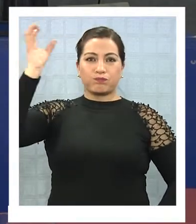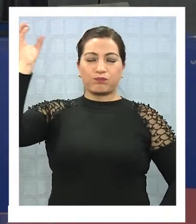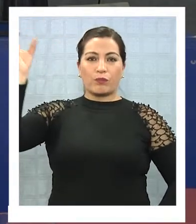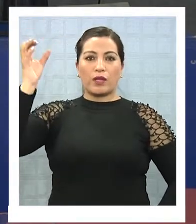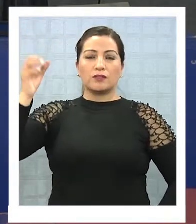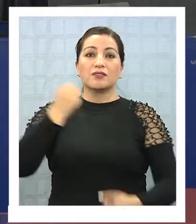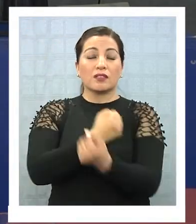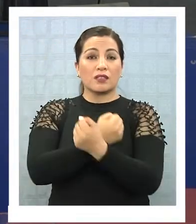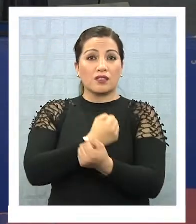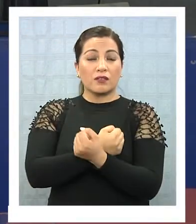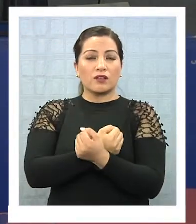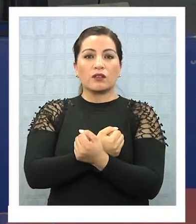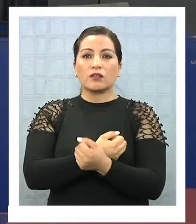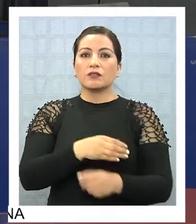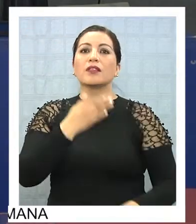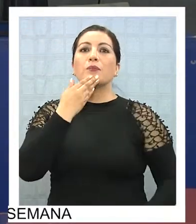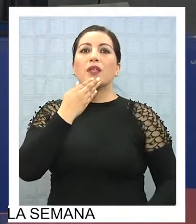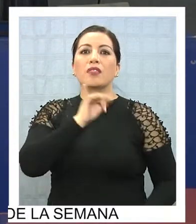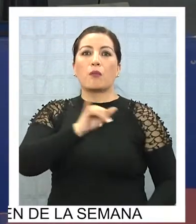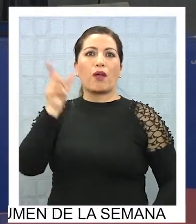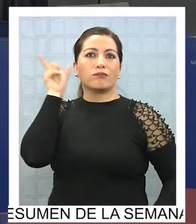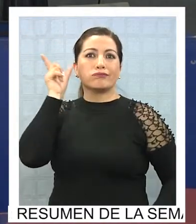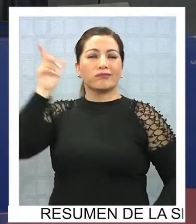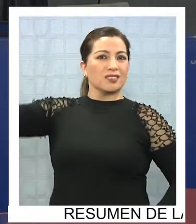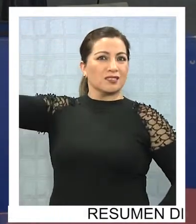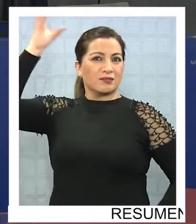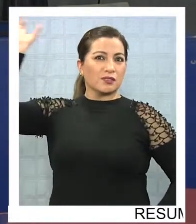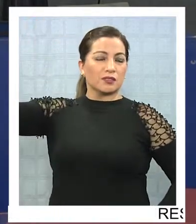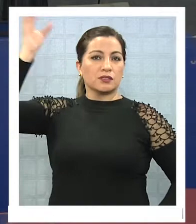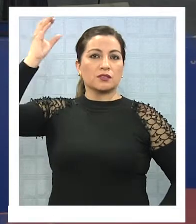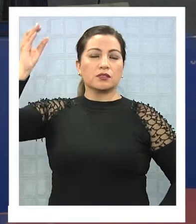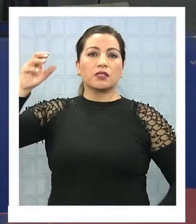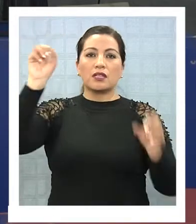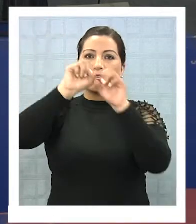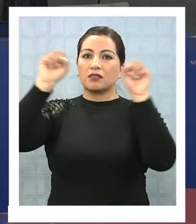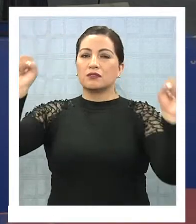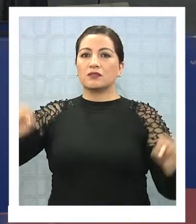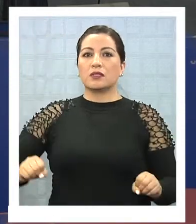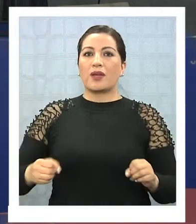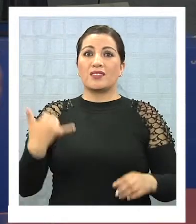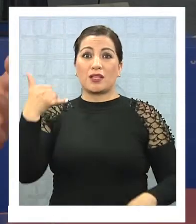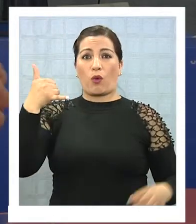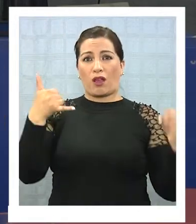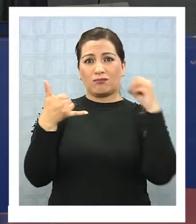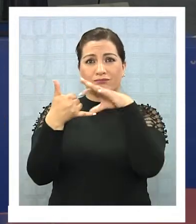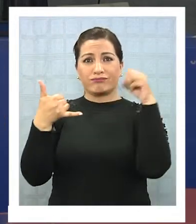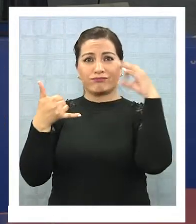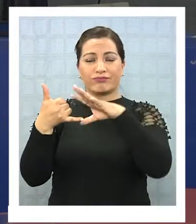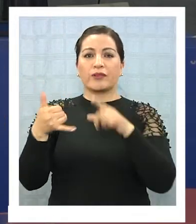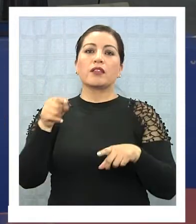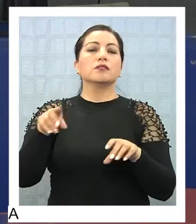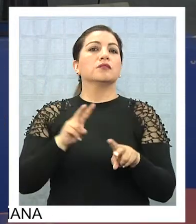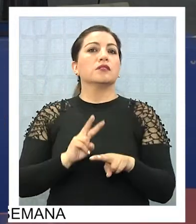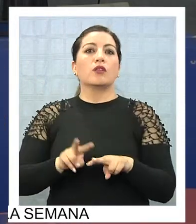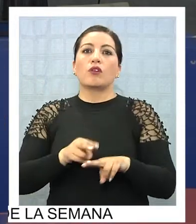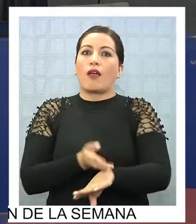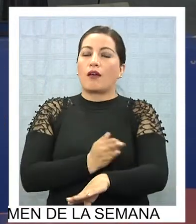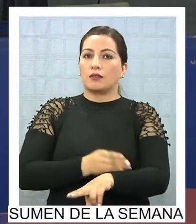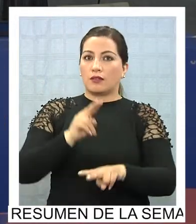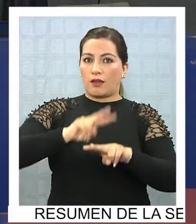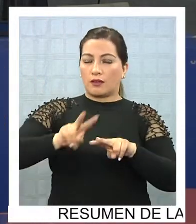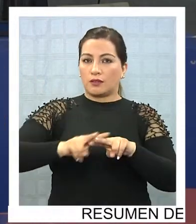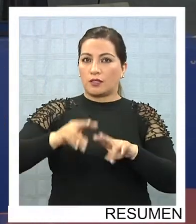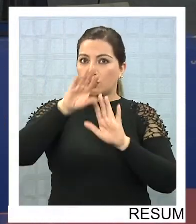posteriormente se integran las sirenas y posteriormente el sistema de alerta de emergencias celulares que funcionaron de acuerdo a lo que estaba programado.